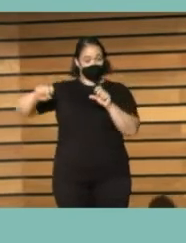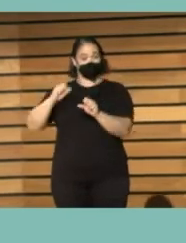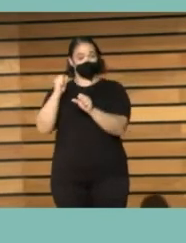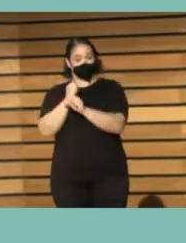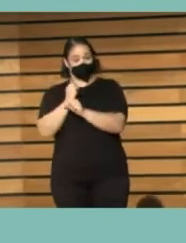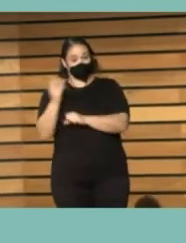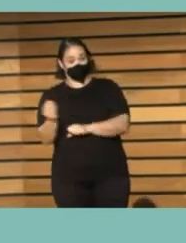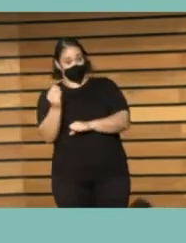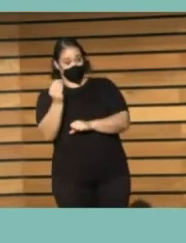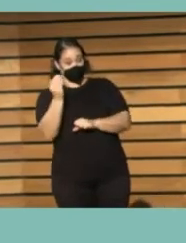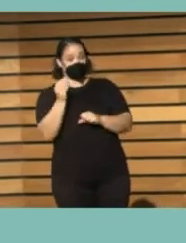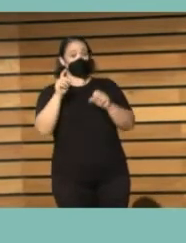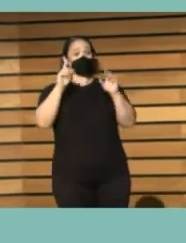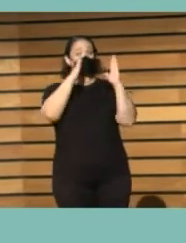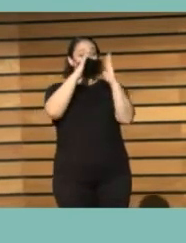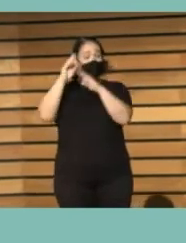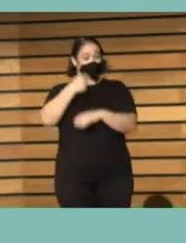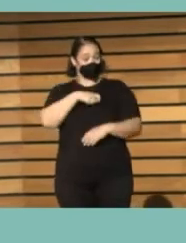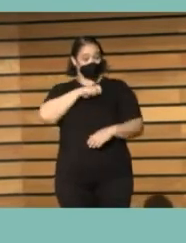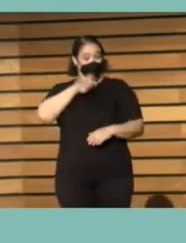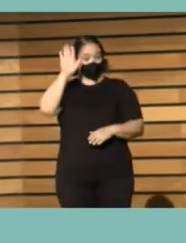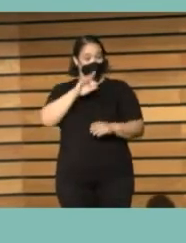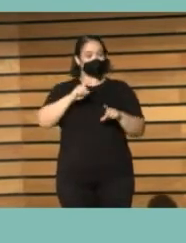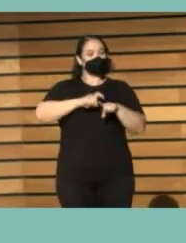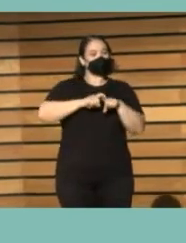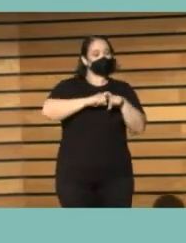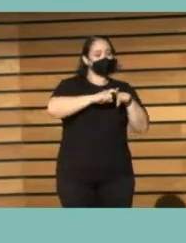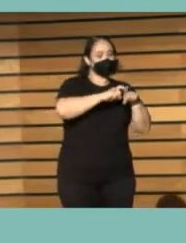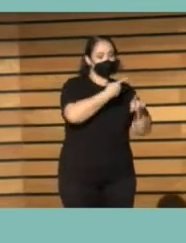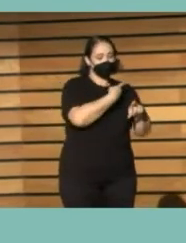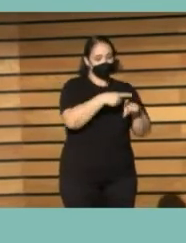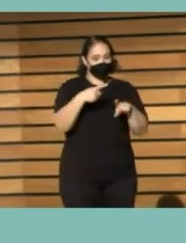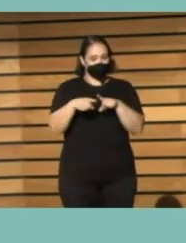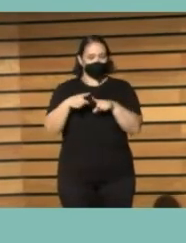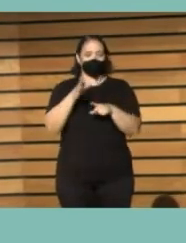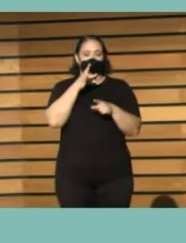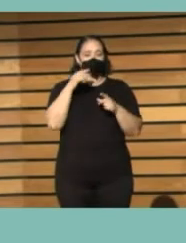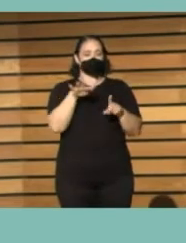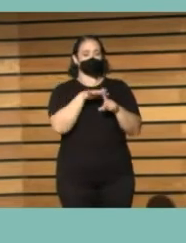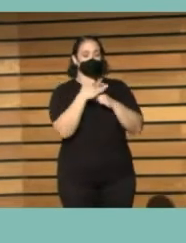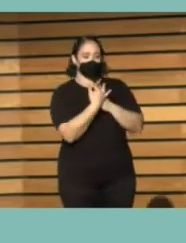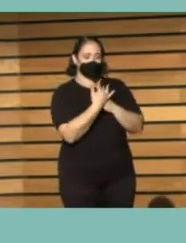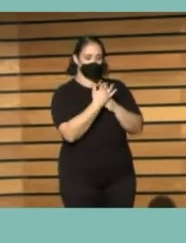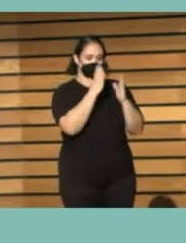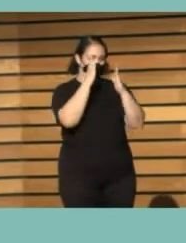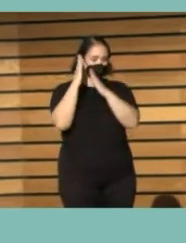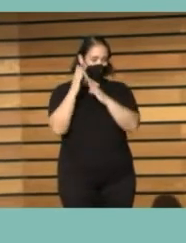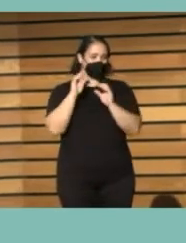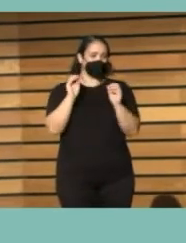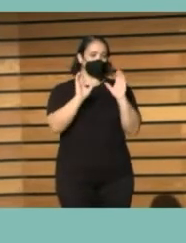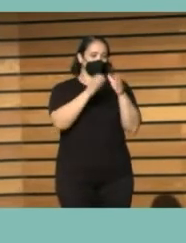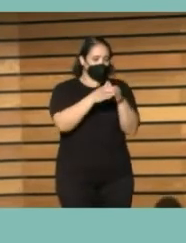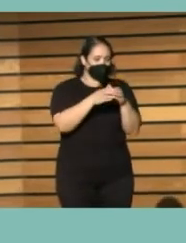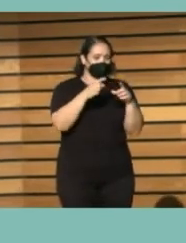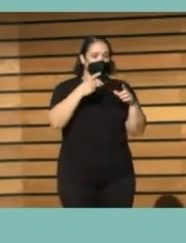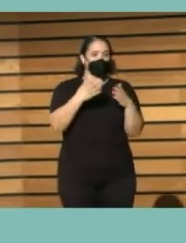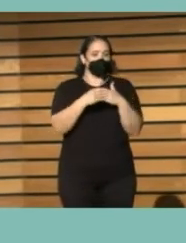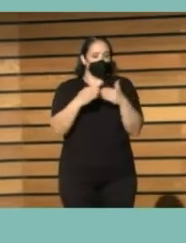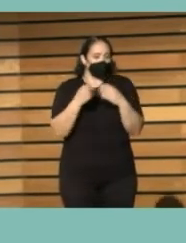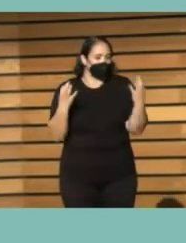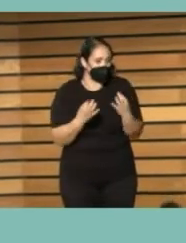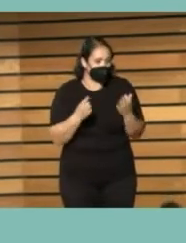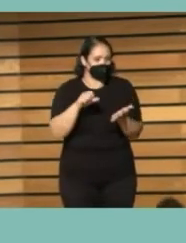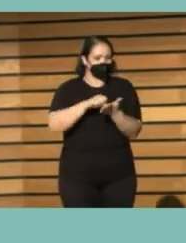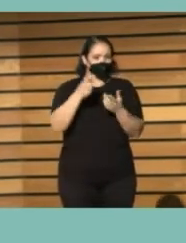españolas de todas las tipologías ayudan a conocer el panorama de las bibliotecas, sus servicios, colecciones, utilidad para la